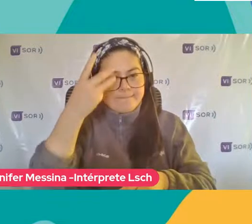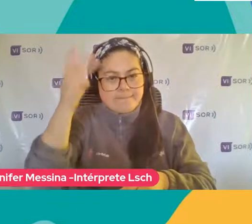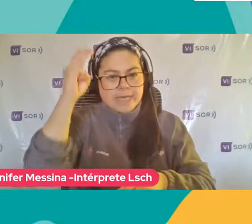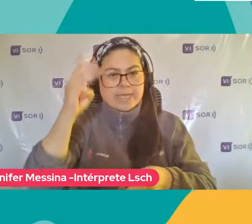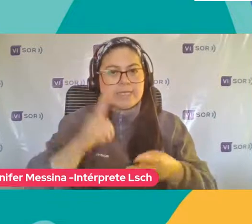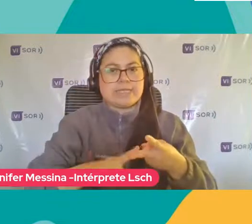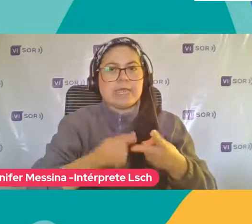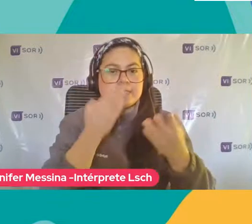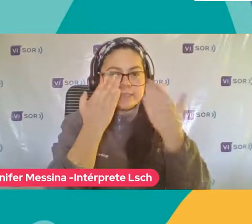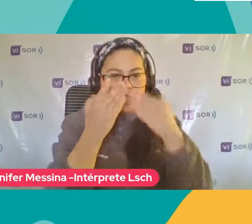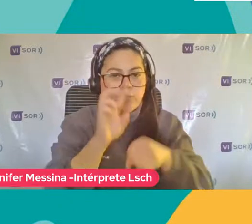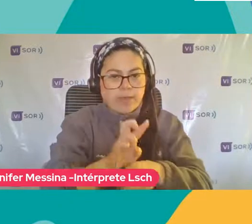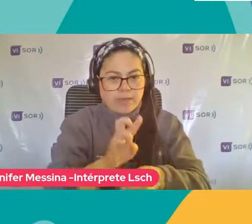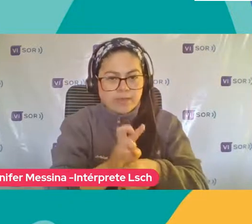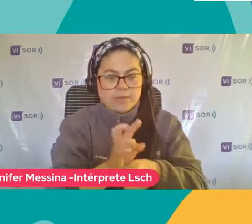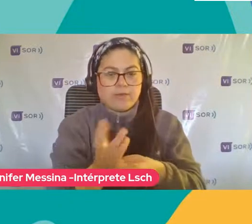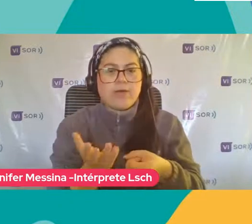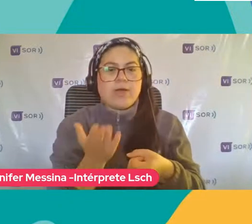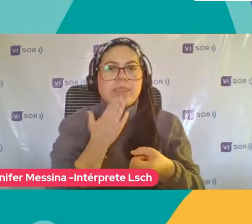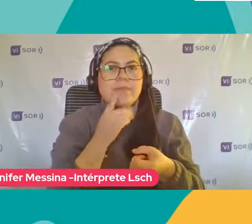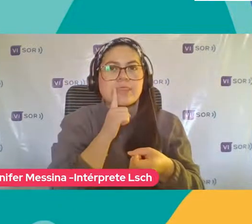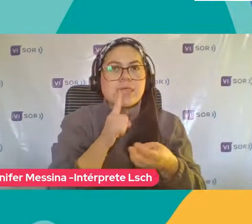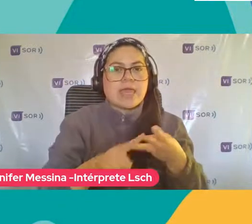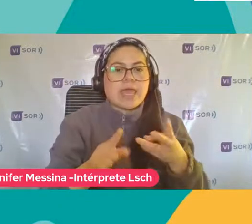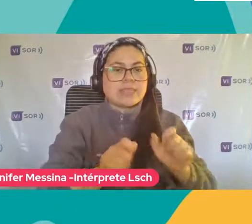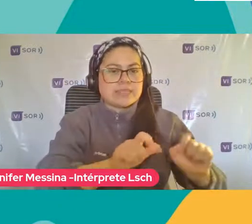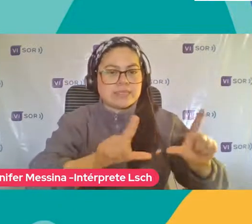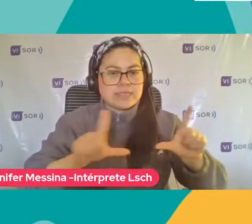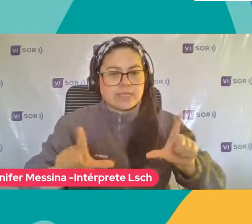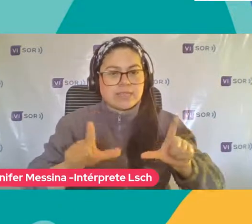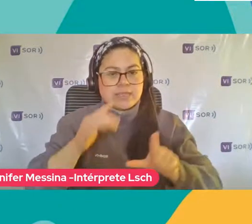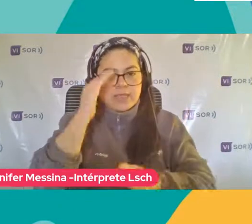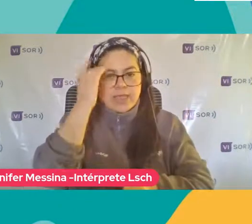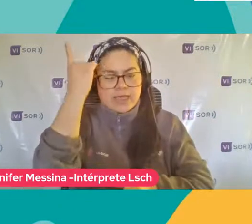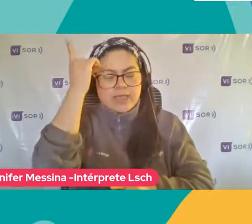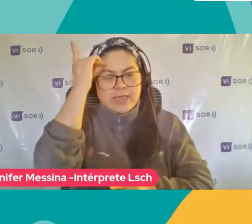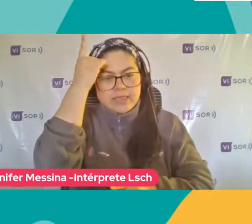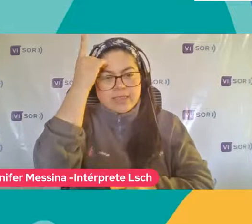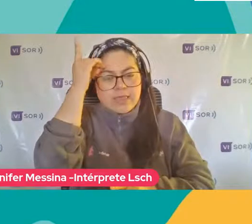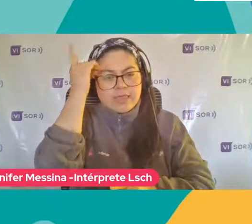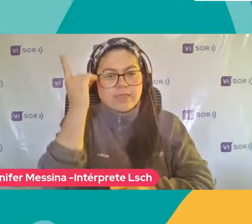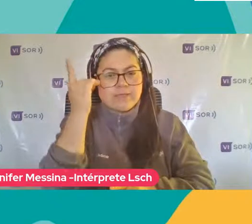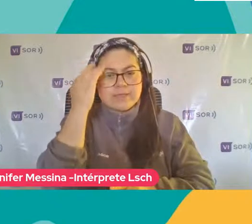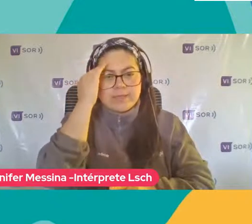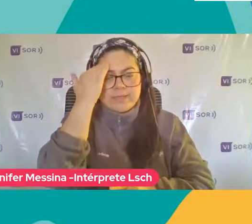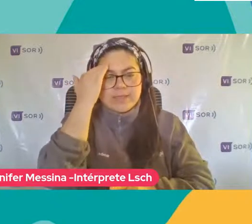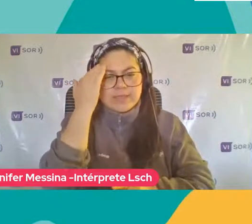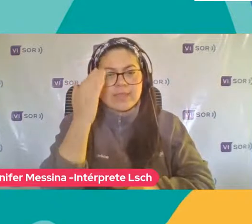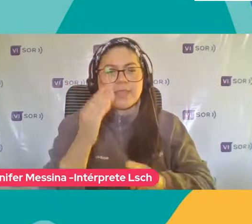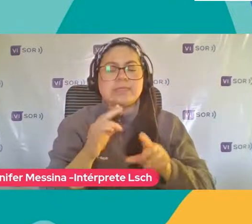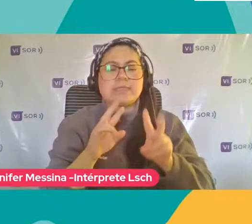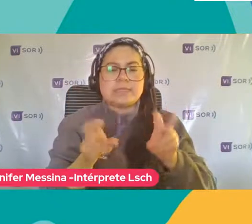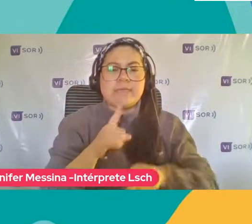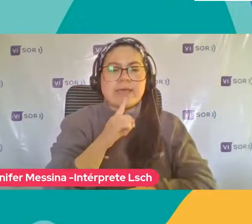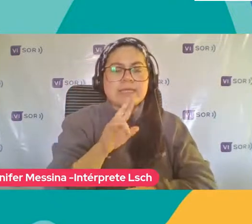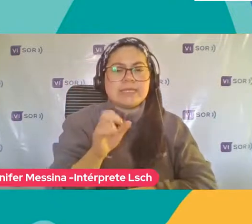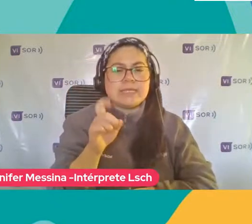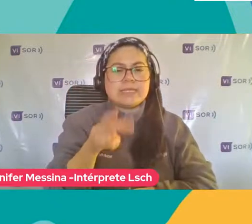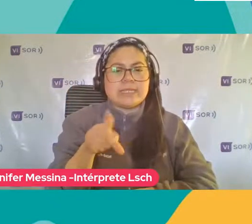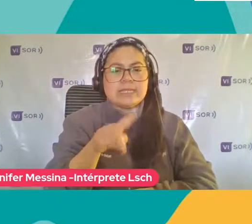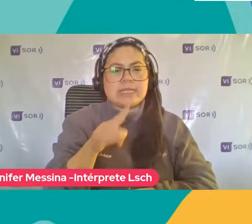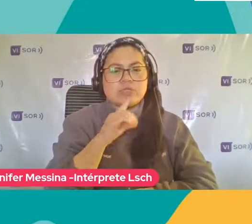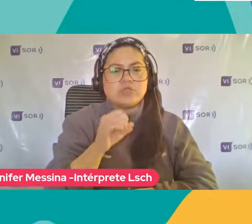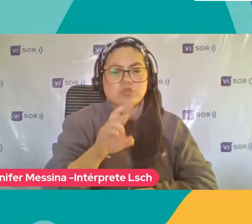Psicopedagoga Que tiene además Un postítulo De deficiencia mental Y trastornos específicos Del aprendizaje Actualmente cursando Un